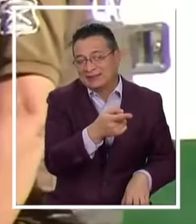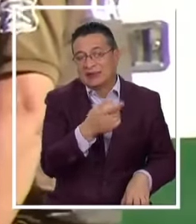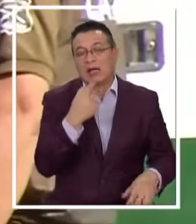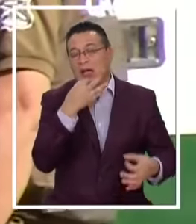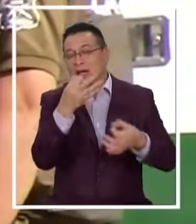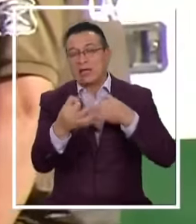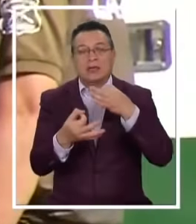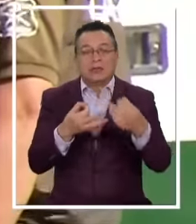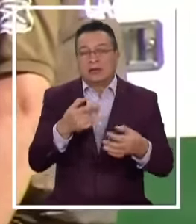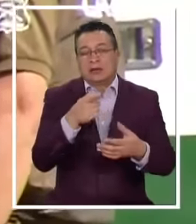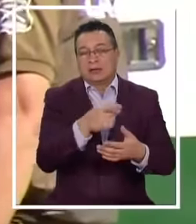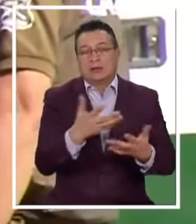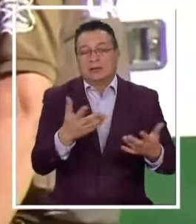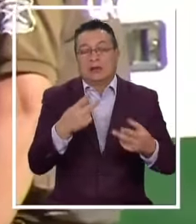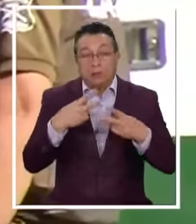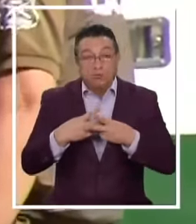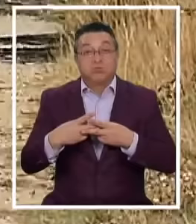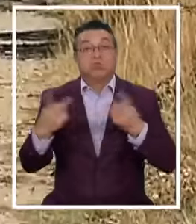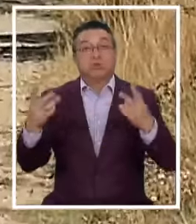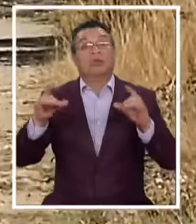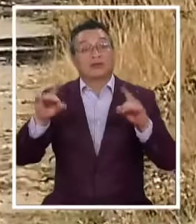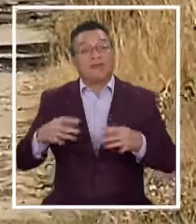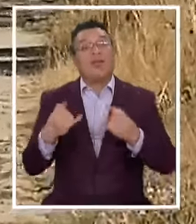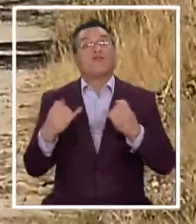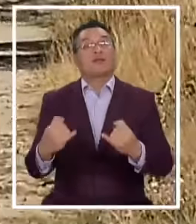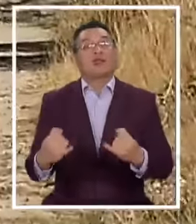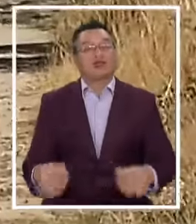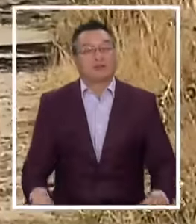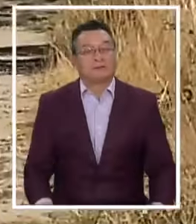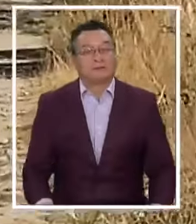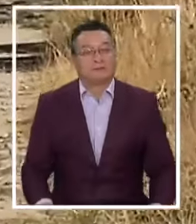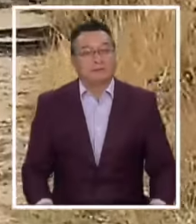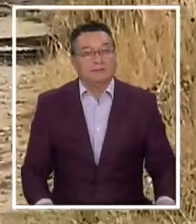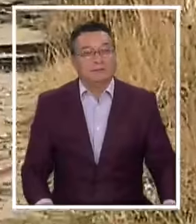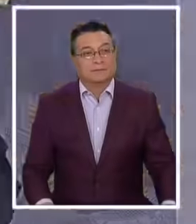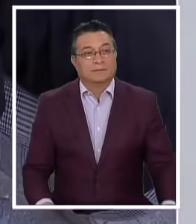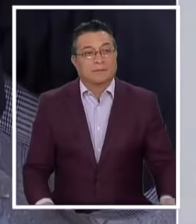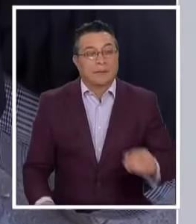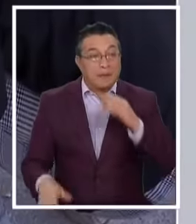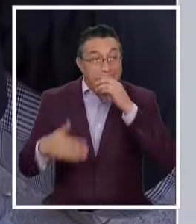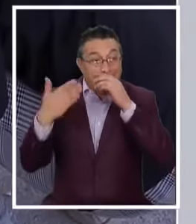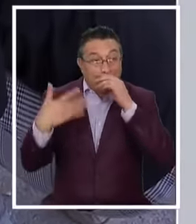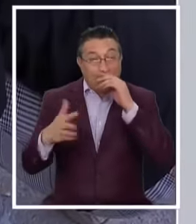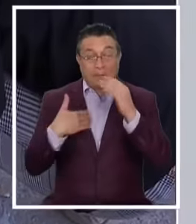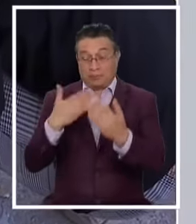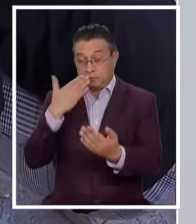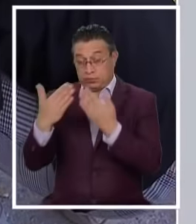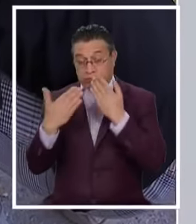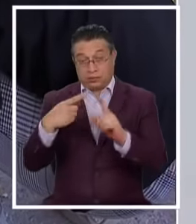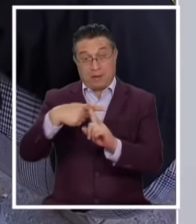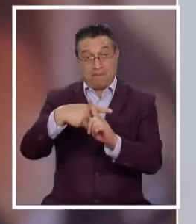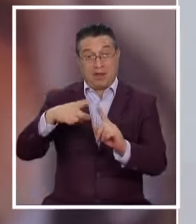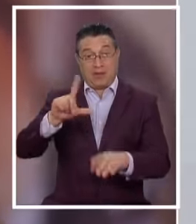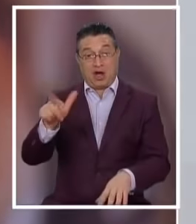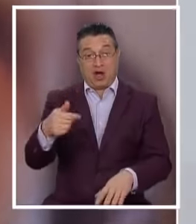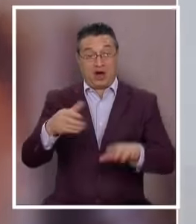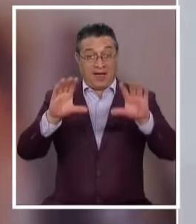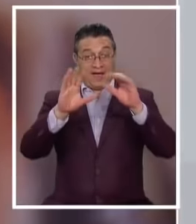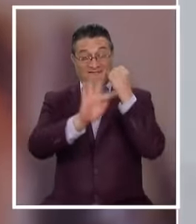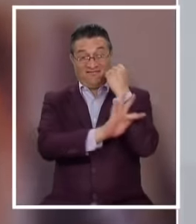reacciones Tras Conocerse entonces Esta información Luego de conversar Como media hora Con la fiscal